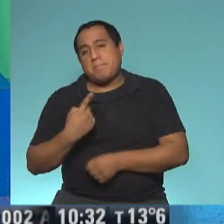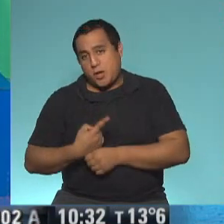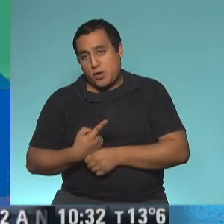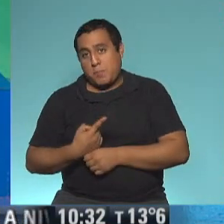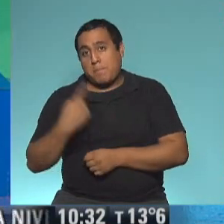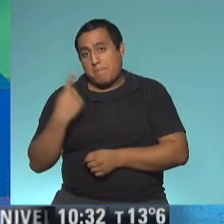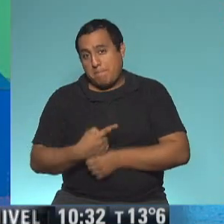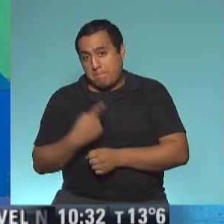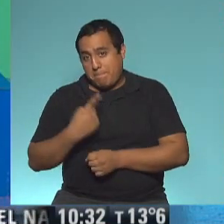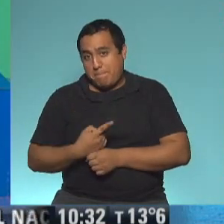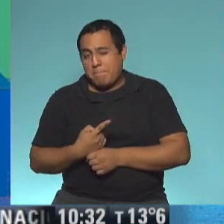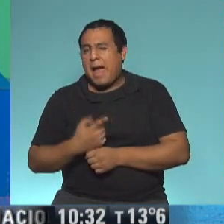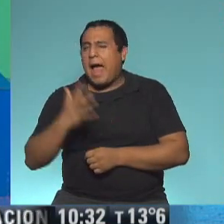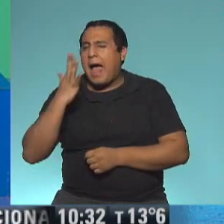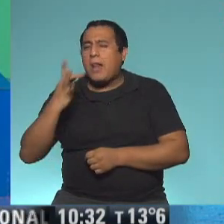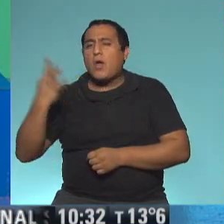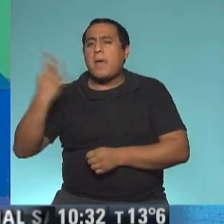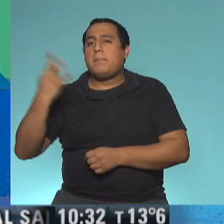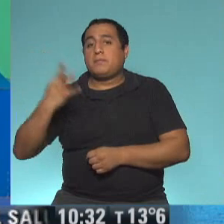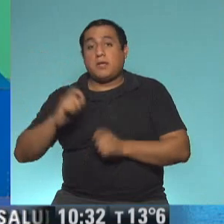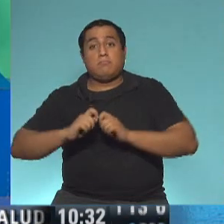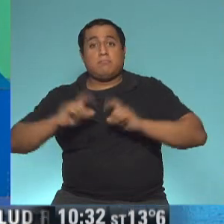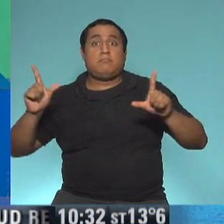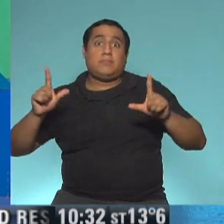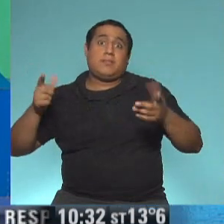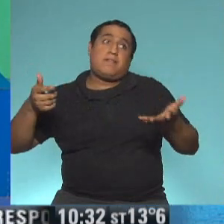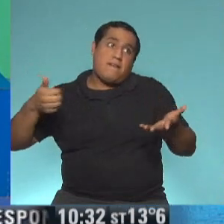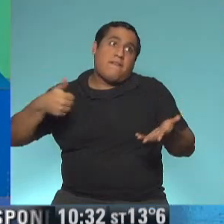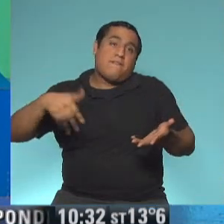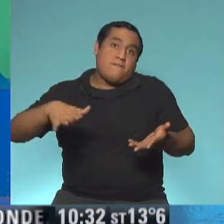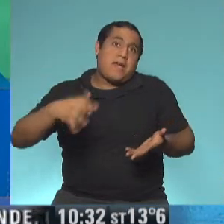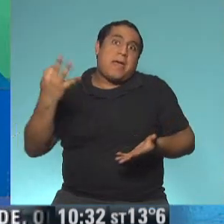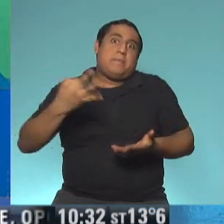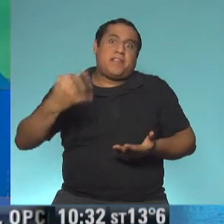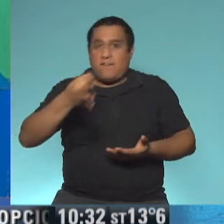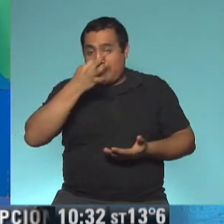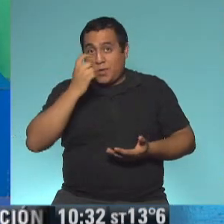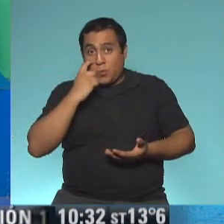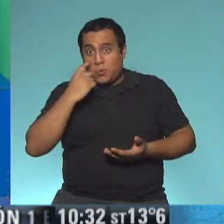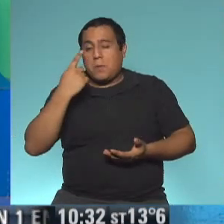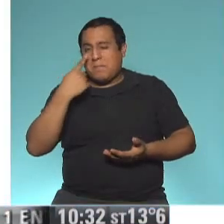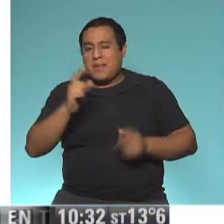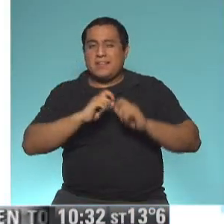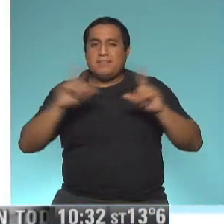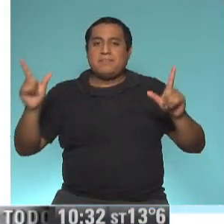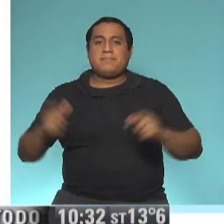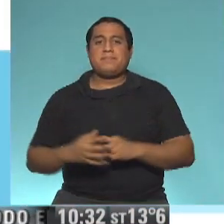primero vamos con algo especial. ¿Qué? Algo especial, porque se viene el especial del 20 de junio. No se lo pierdan. Ahí está.